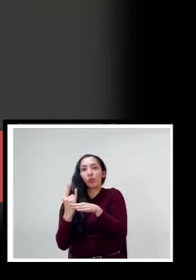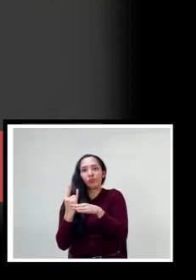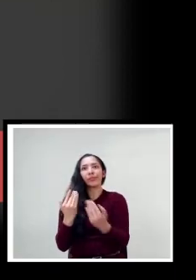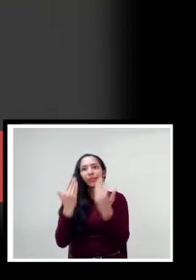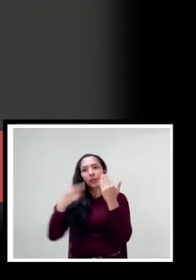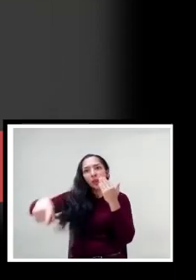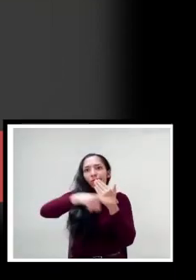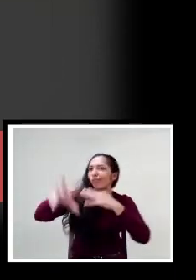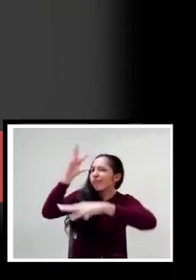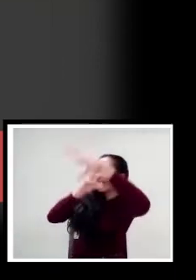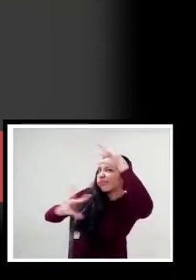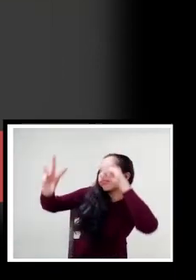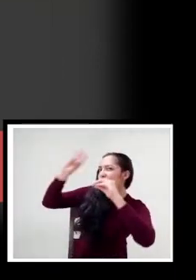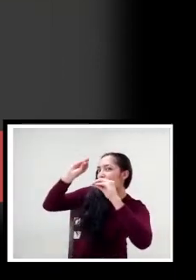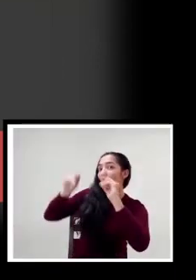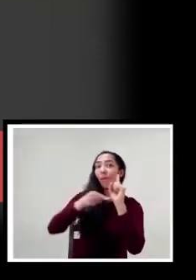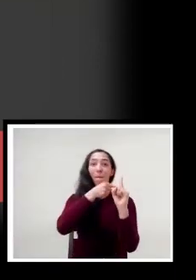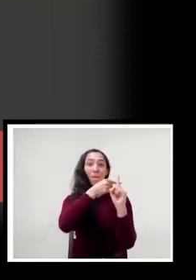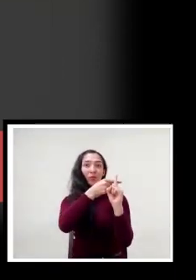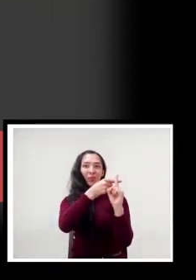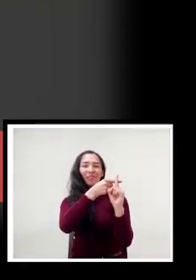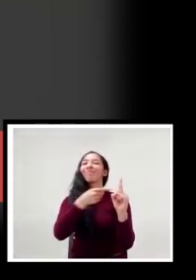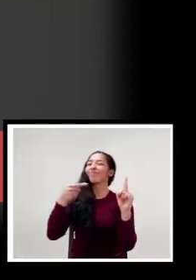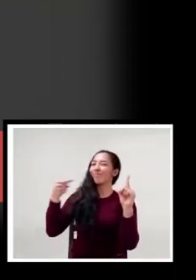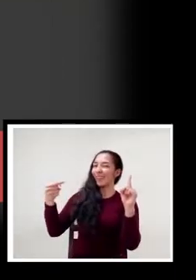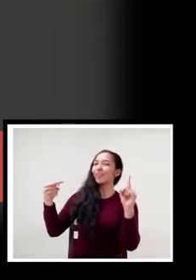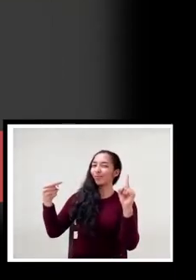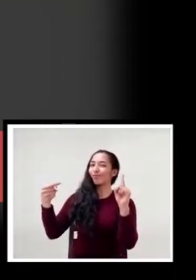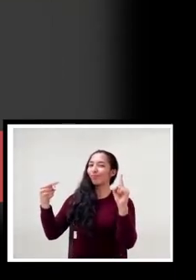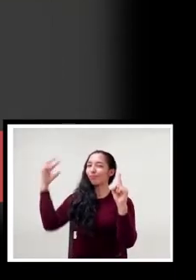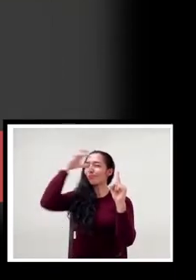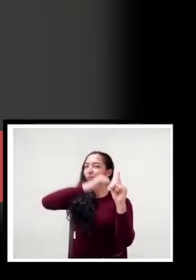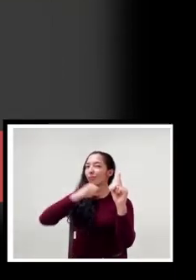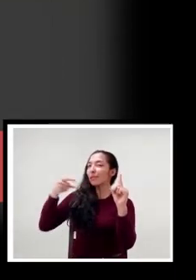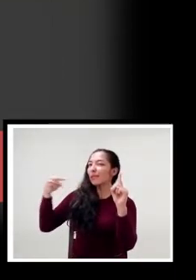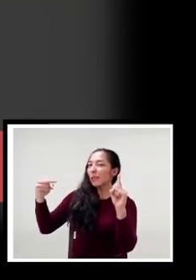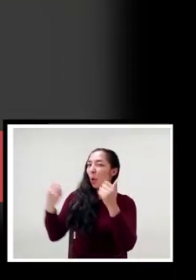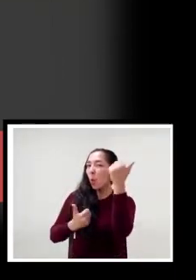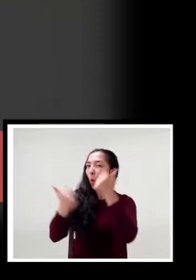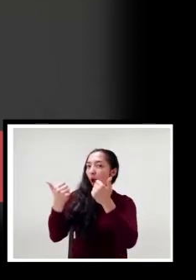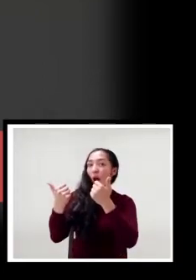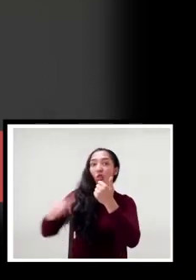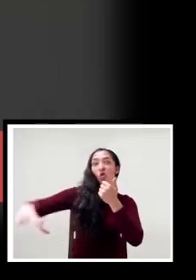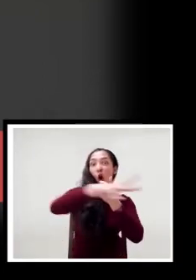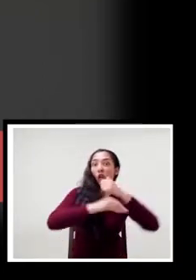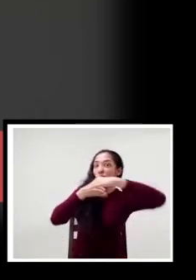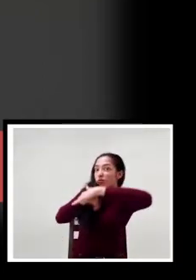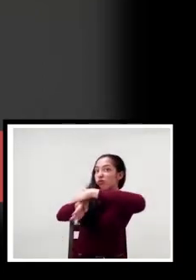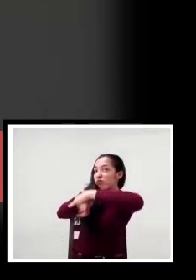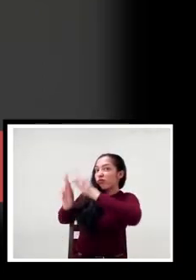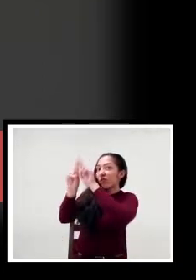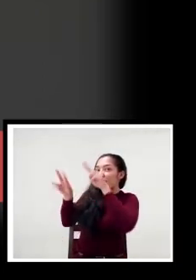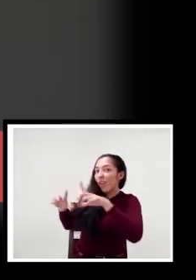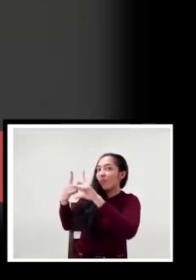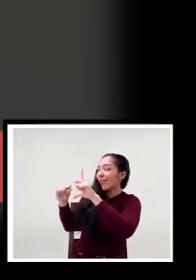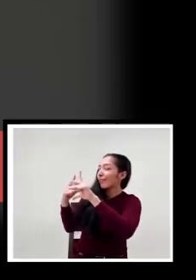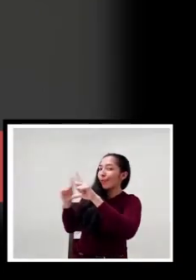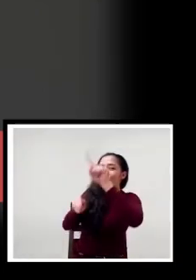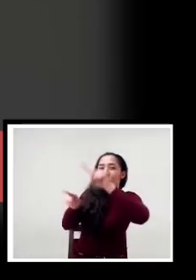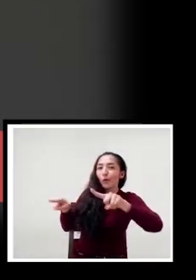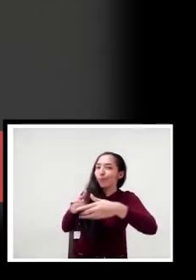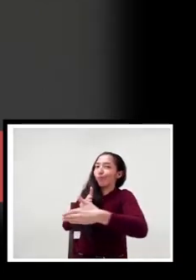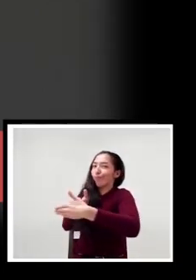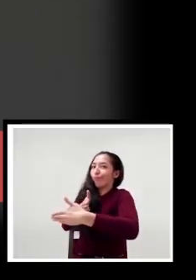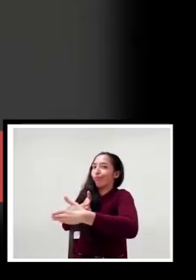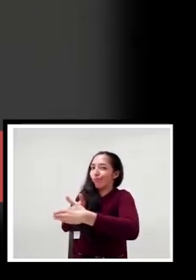oportunidad de actualización, pero en forma directa también deja en evidencia la gran brecha digital y las barreras de acceso a la tecnología